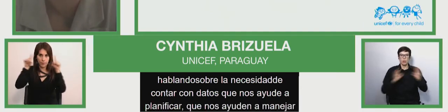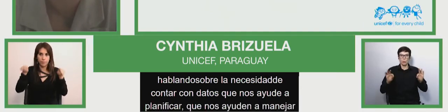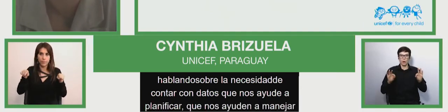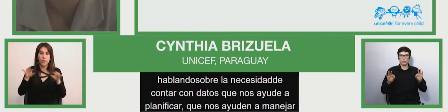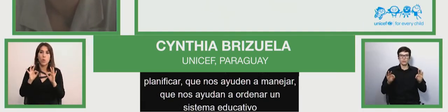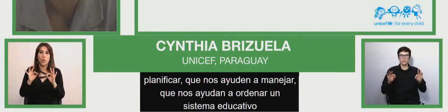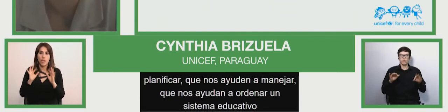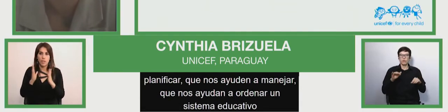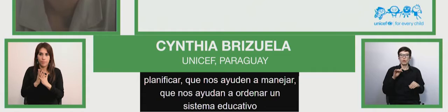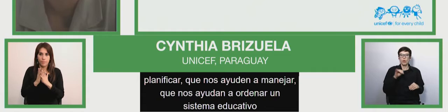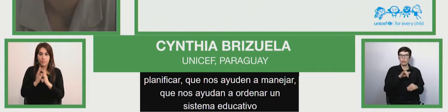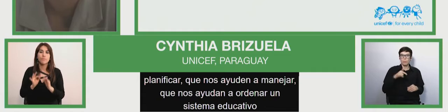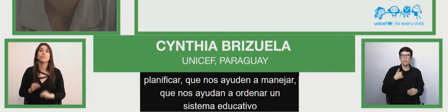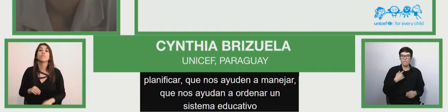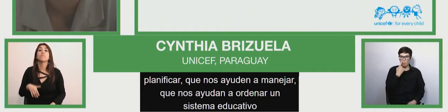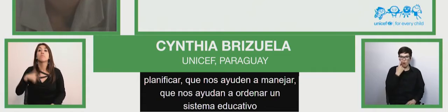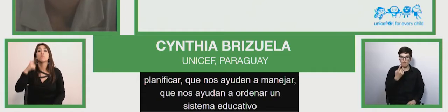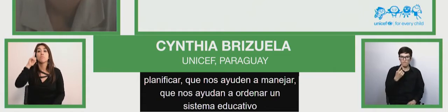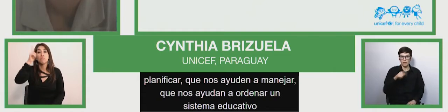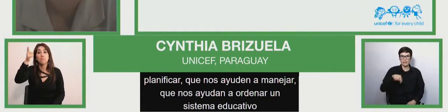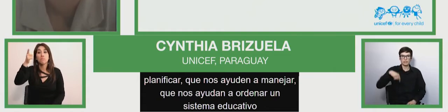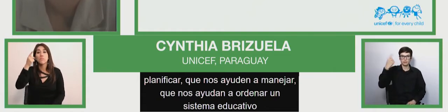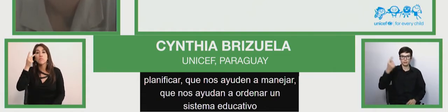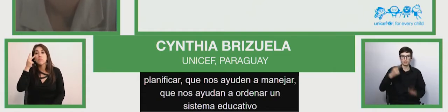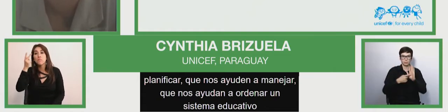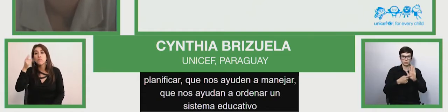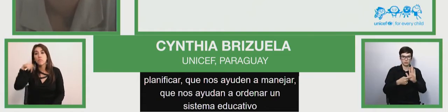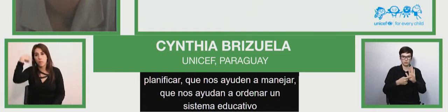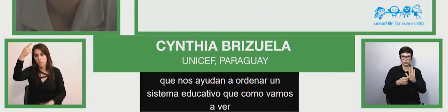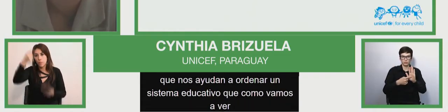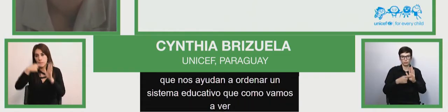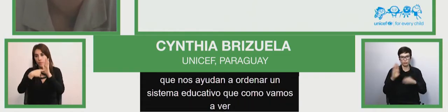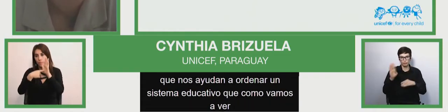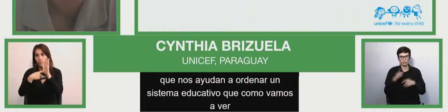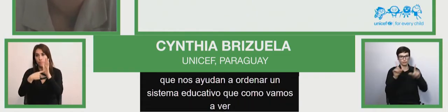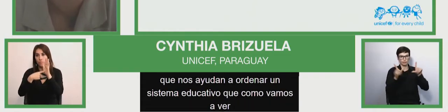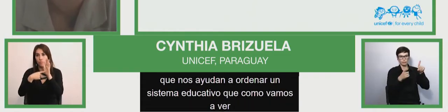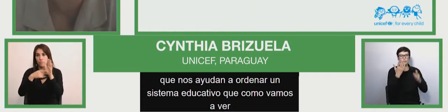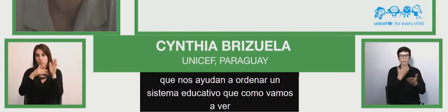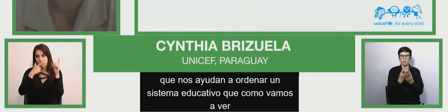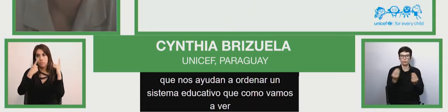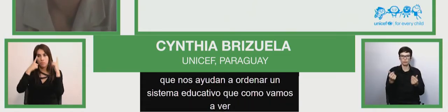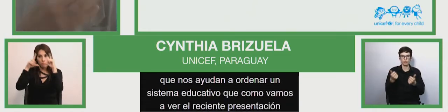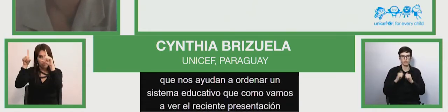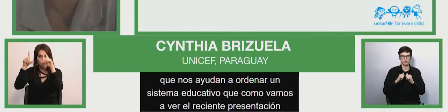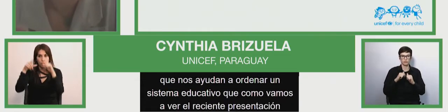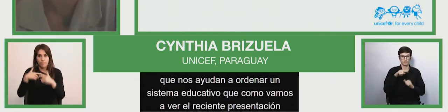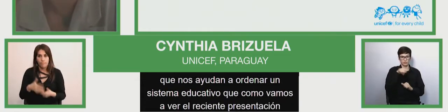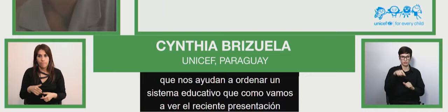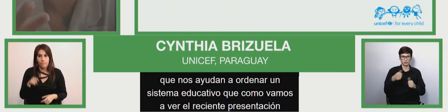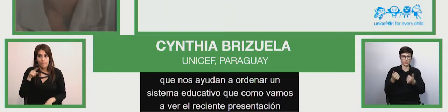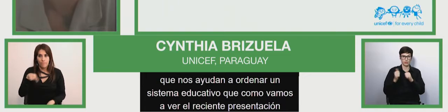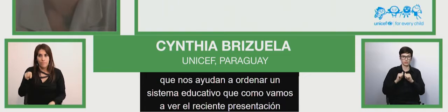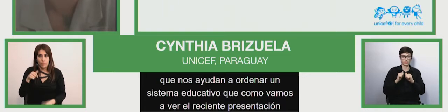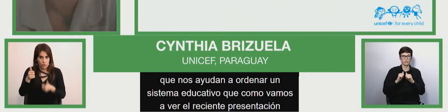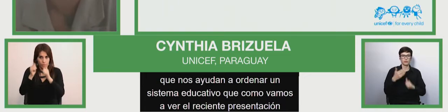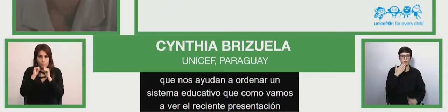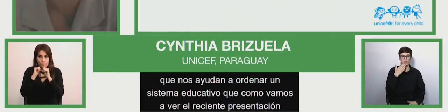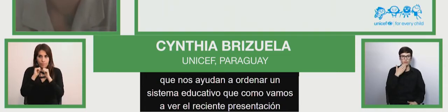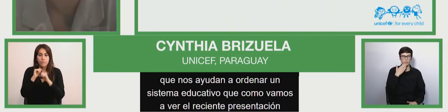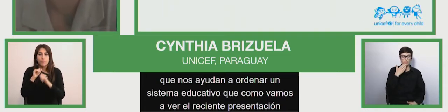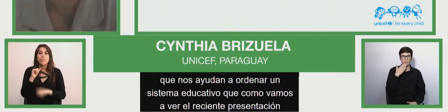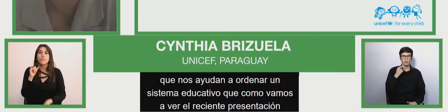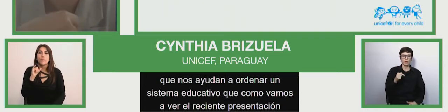a ver en las siguientes, en esta presentación, en las siguientes slides, tienen varios desafíos. Y esos desafíos salieron a